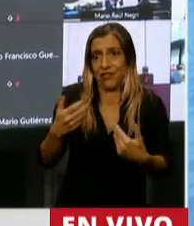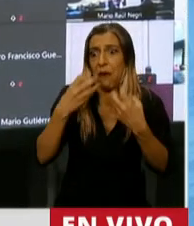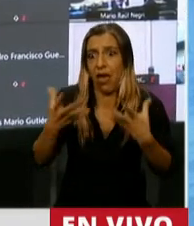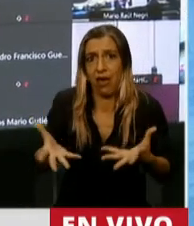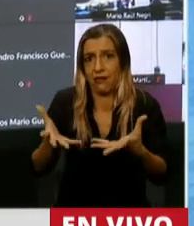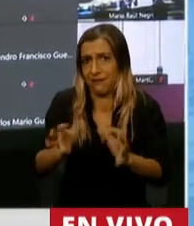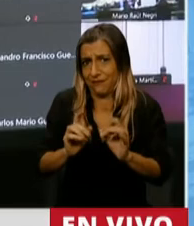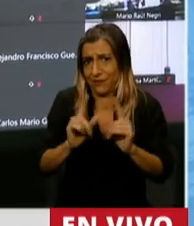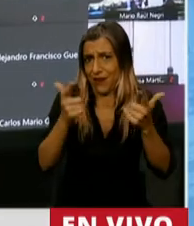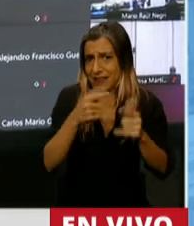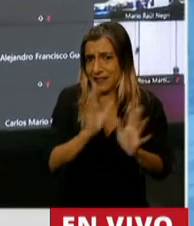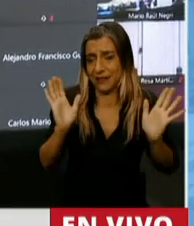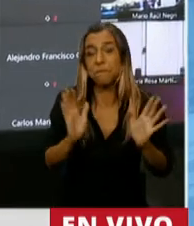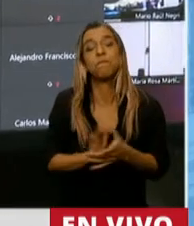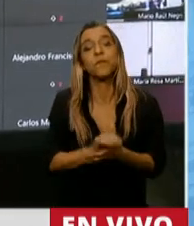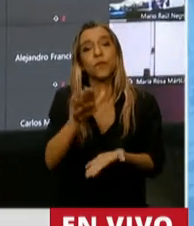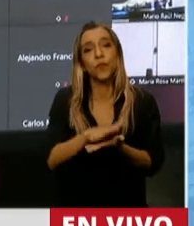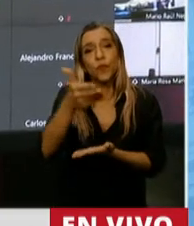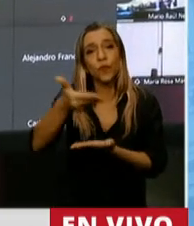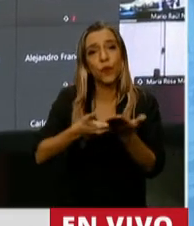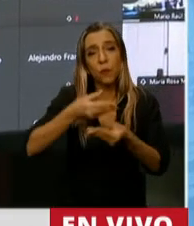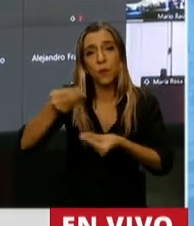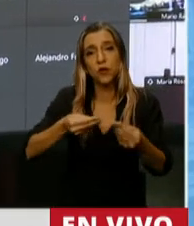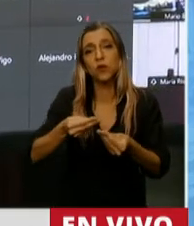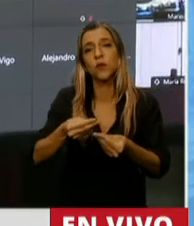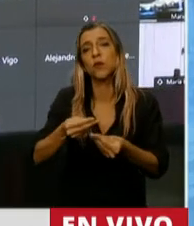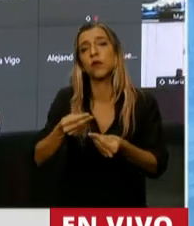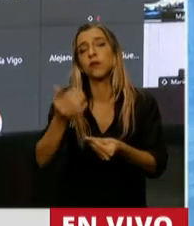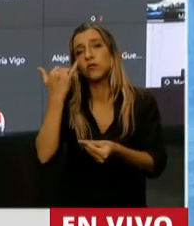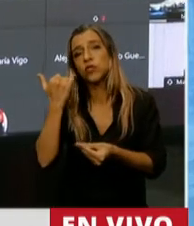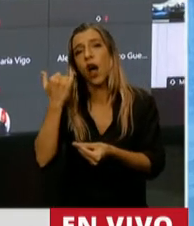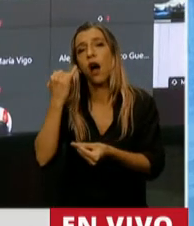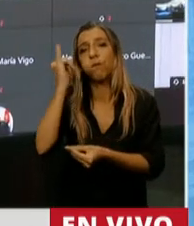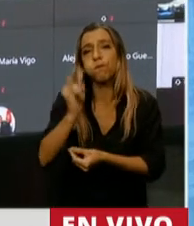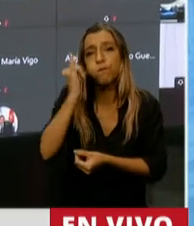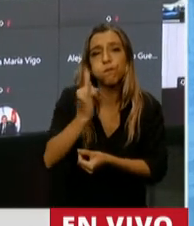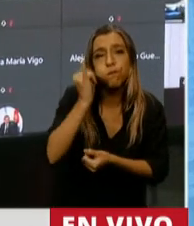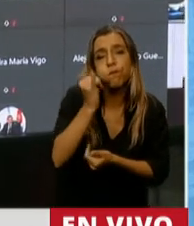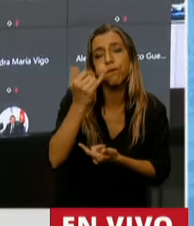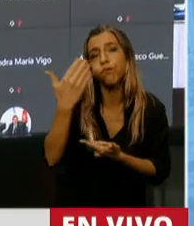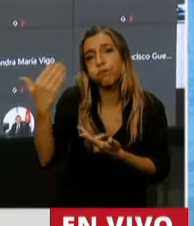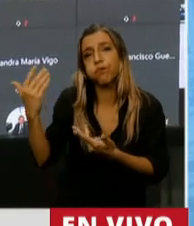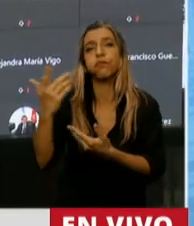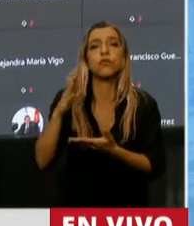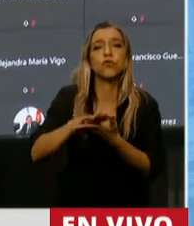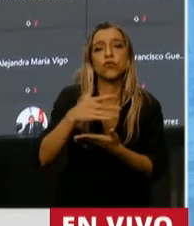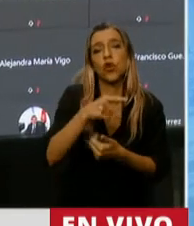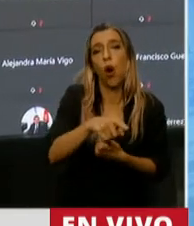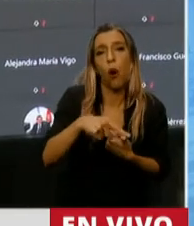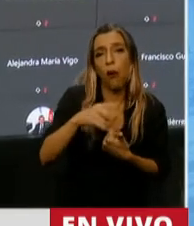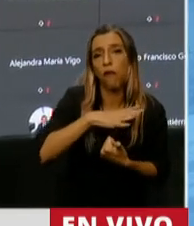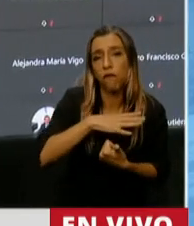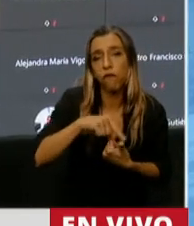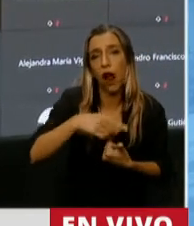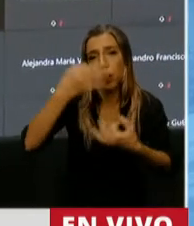presupuesto, la verdad que se han dicho tantas cosas de que hace agua, que es poco creíble, que es